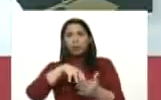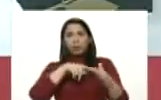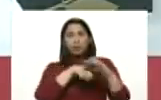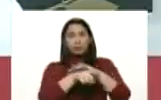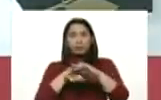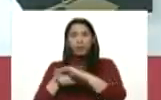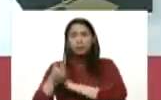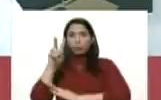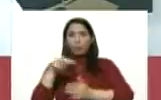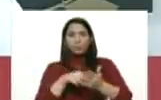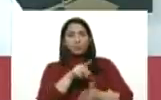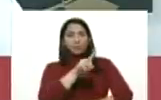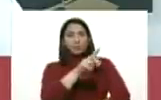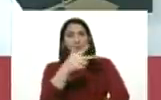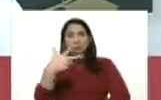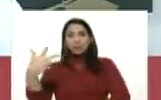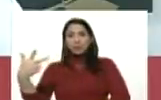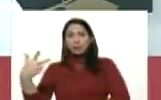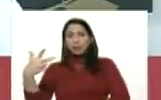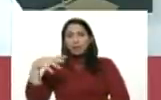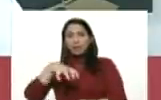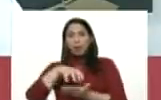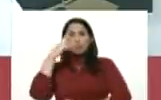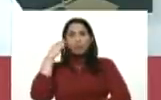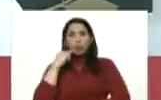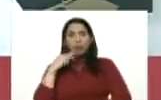2.133 por Bolívar,